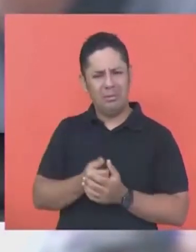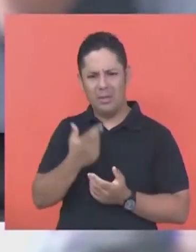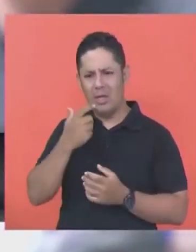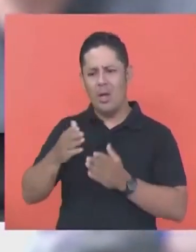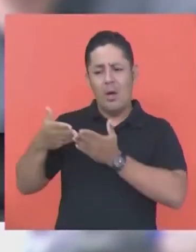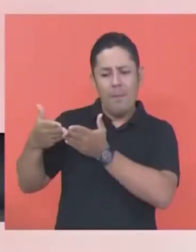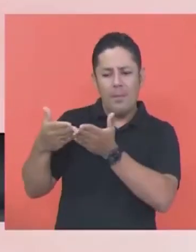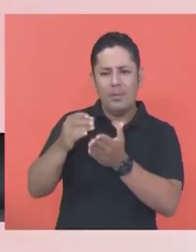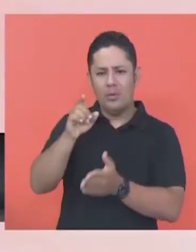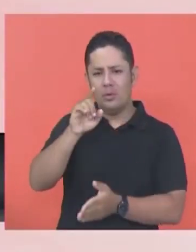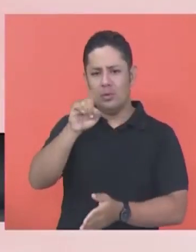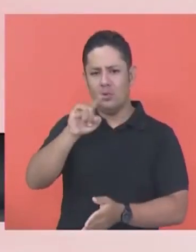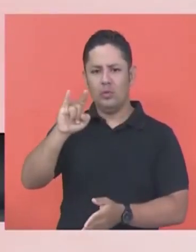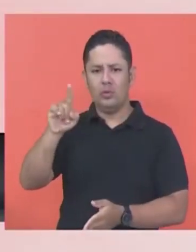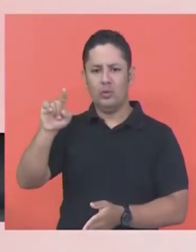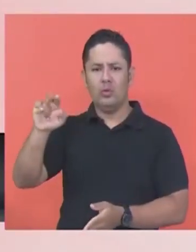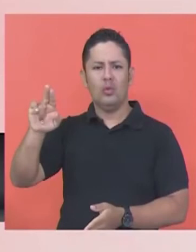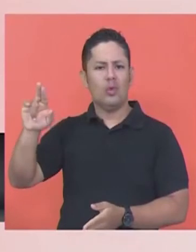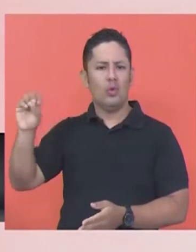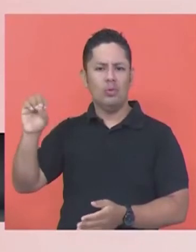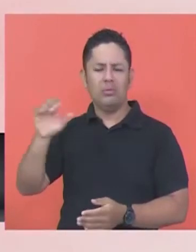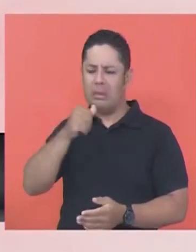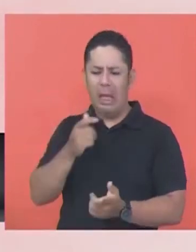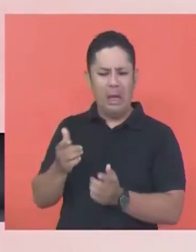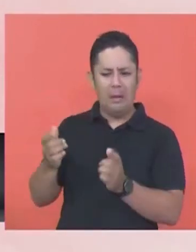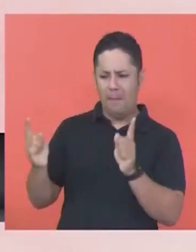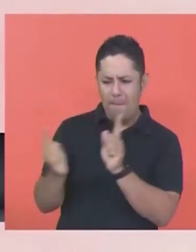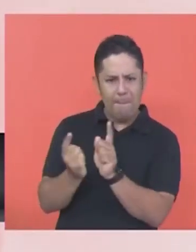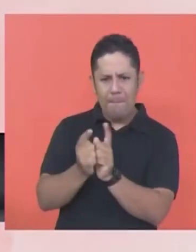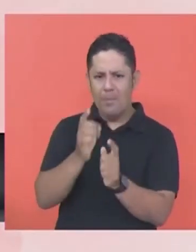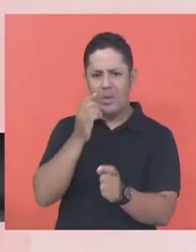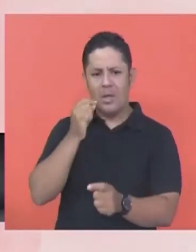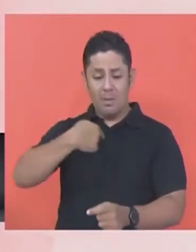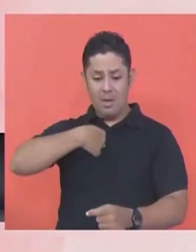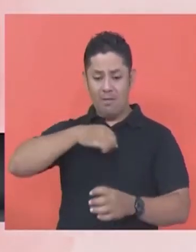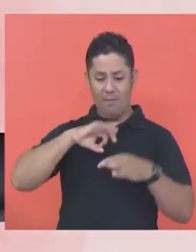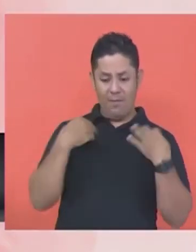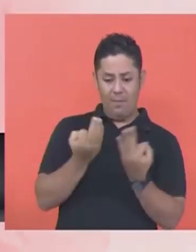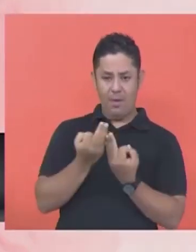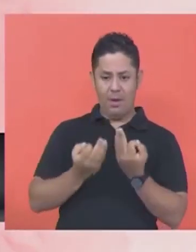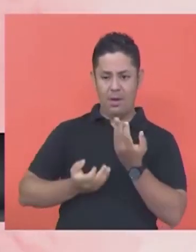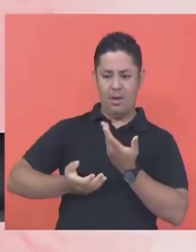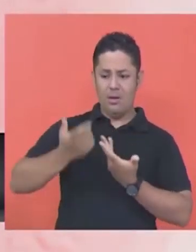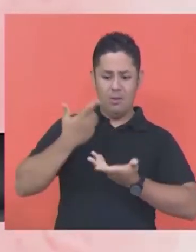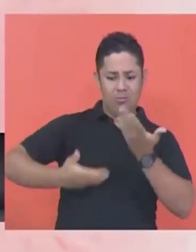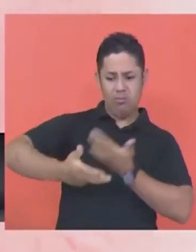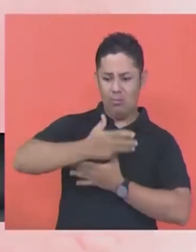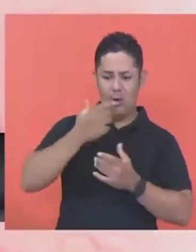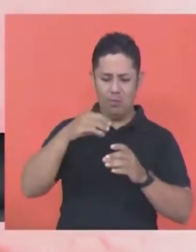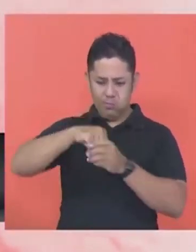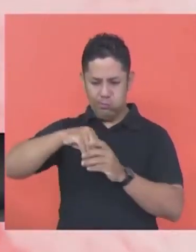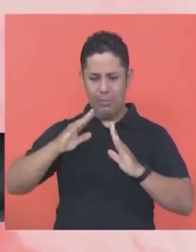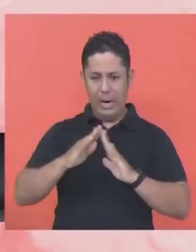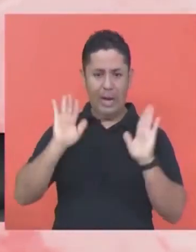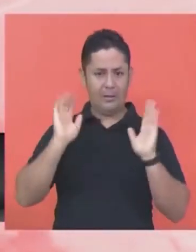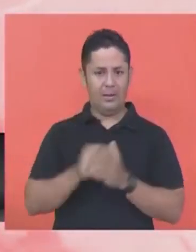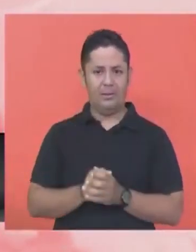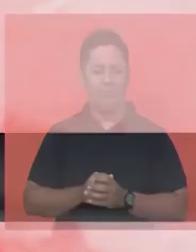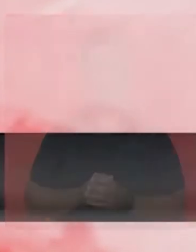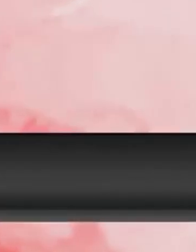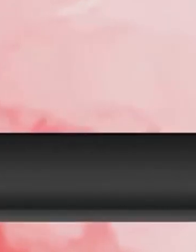De igual manera, afirma que su familia ha cumplido estrictamente con el aislamiento preventivo y desmiente algún rumor sobre el incumplimiento de la cuarentena. ¡Gracias!